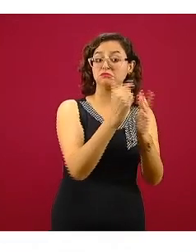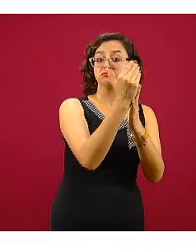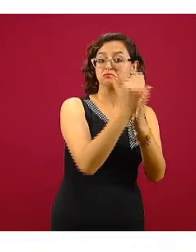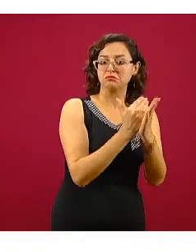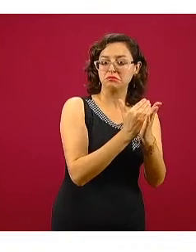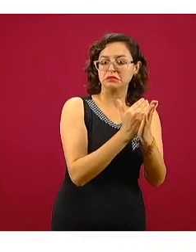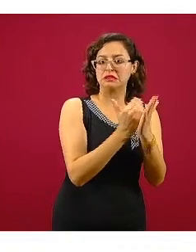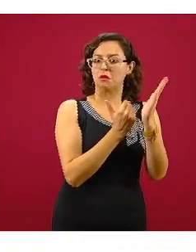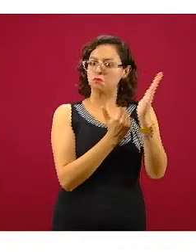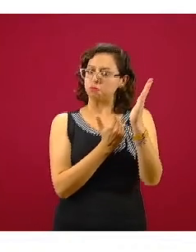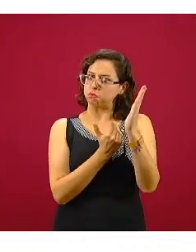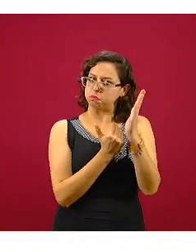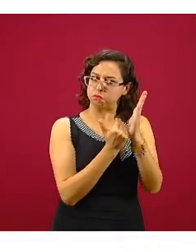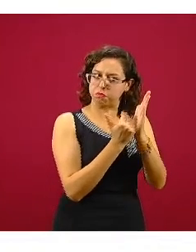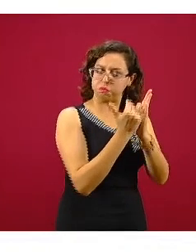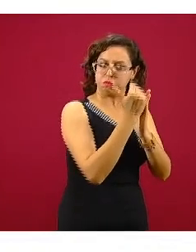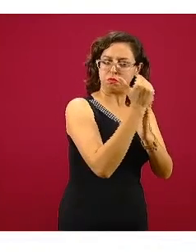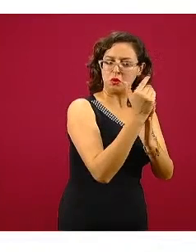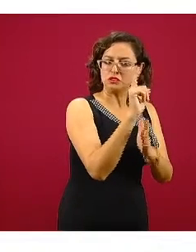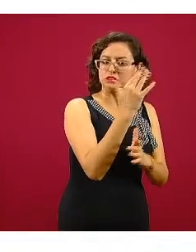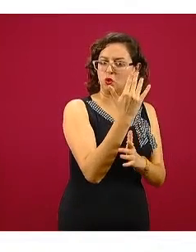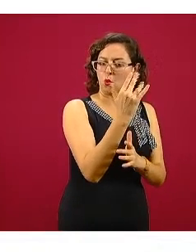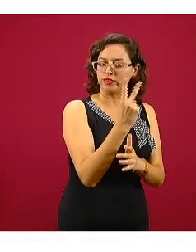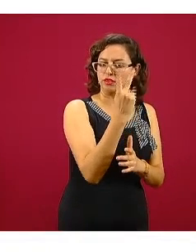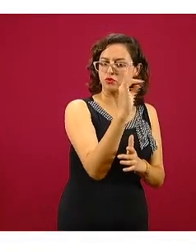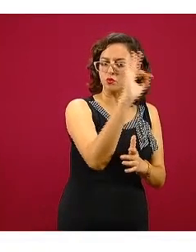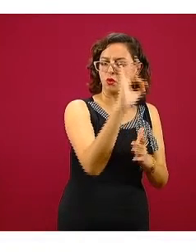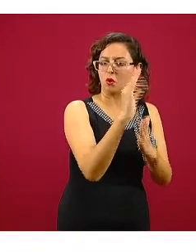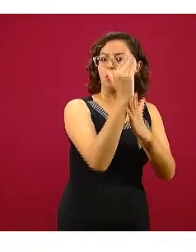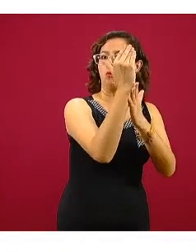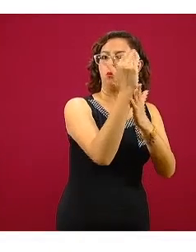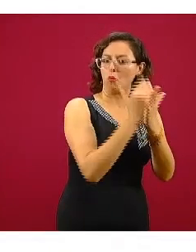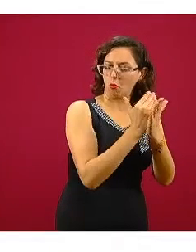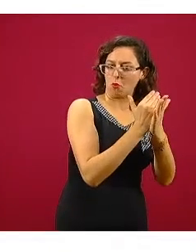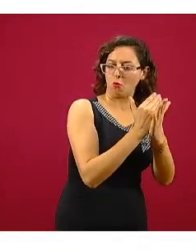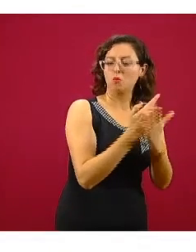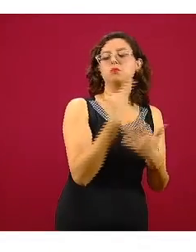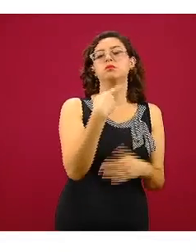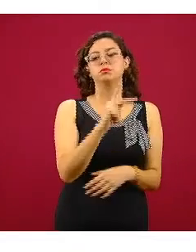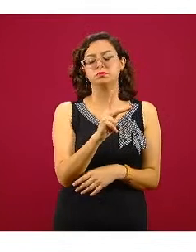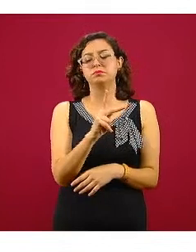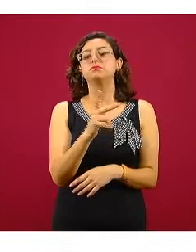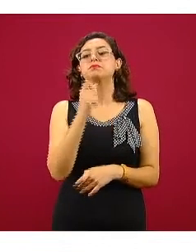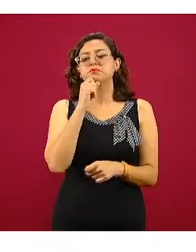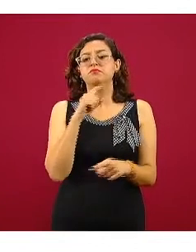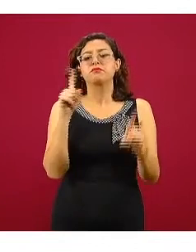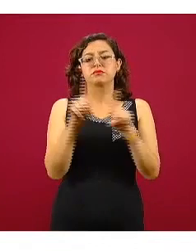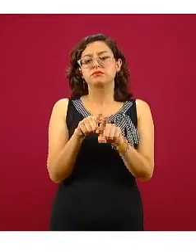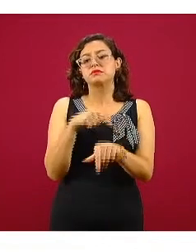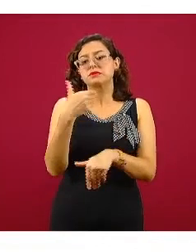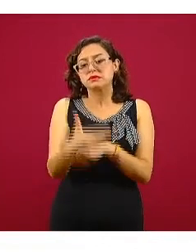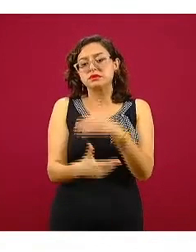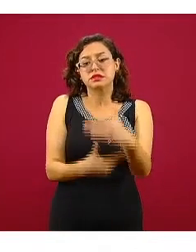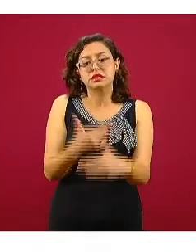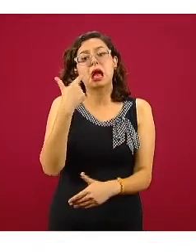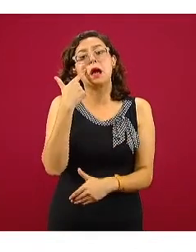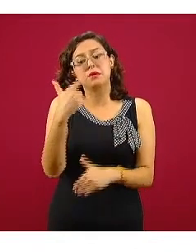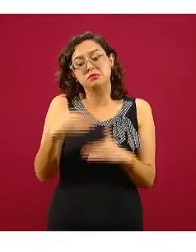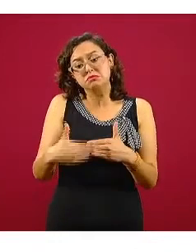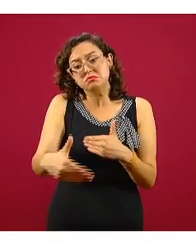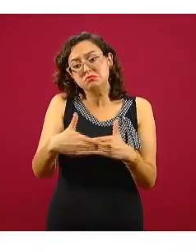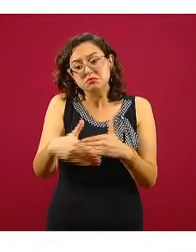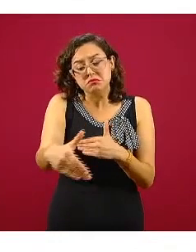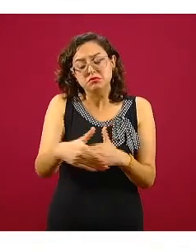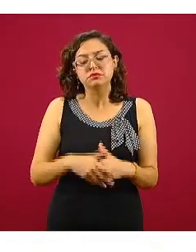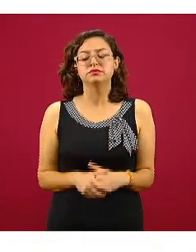acercando a ser el 52%. Pero bueno, vamos a ver esto realmente cómo se sigue comportando durante la semana.